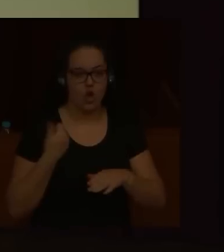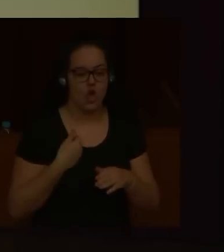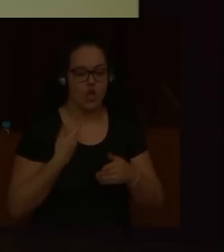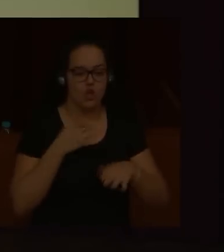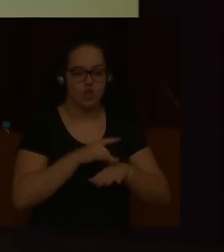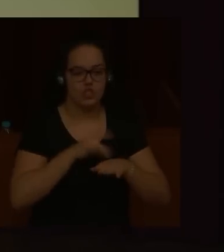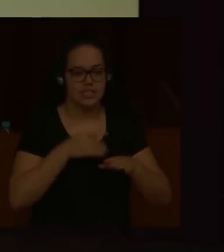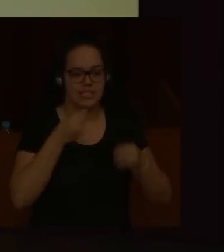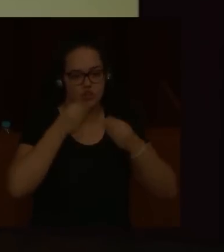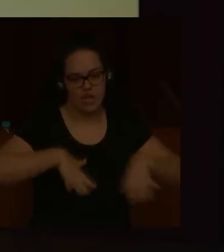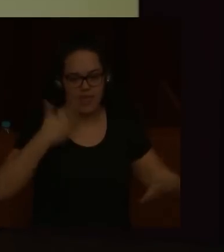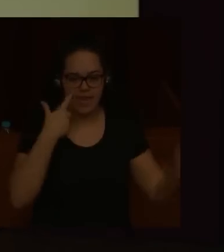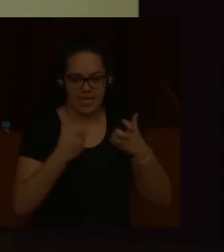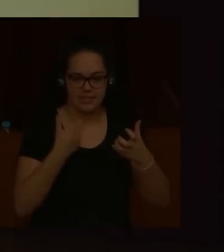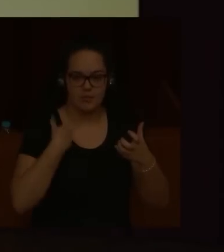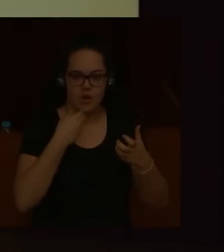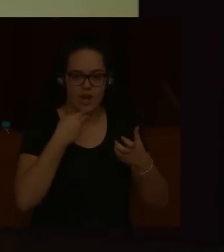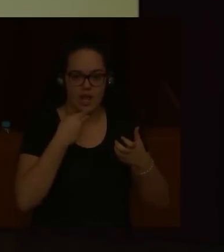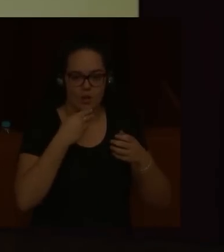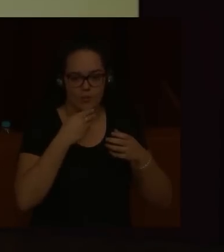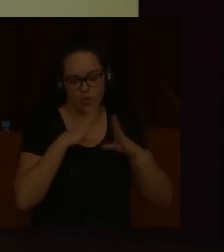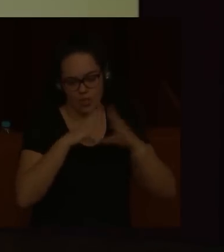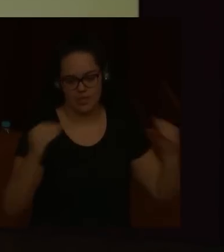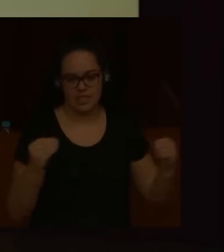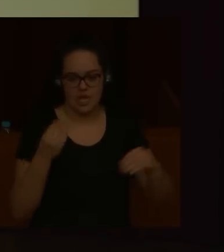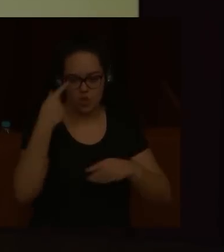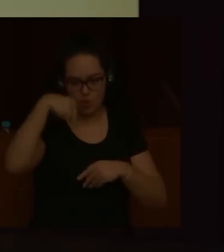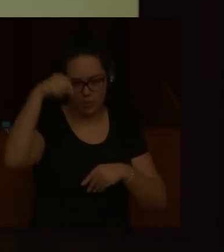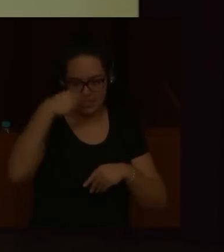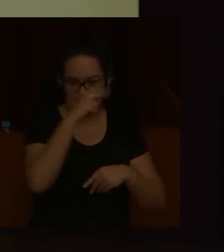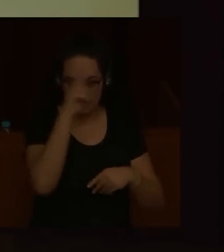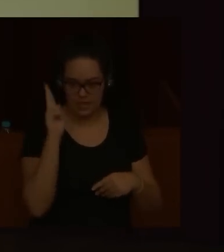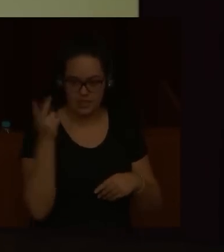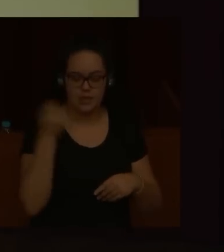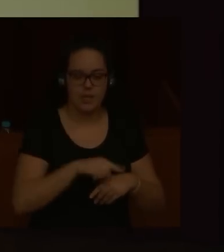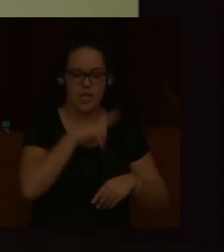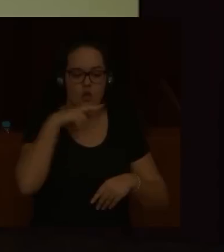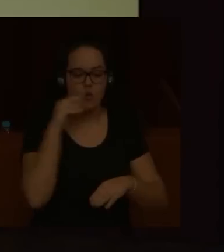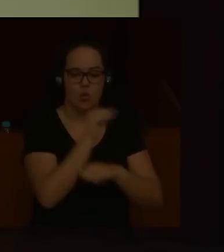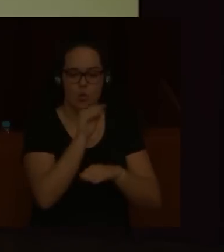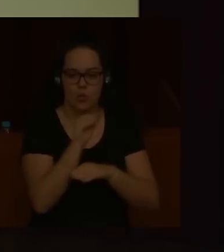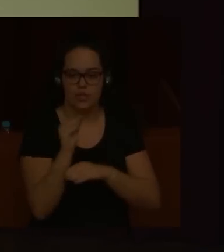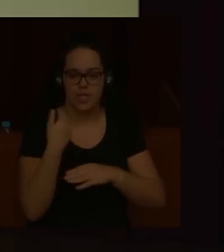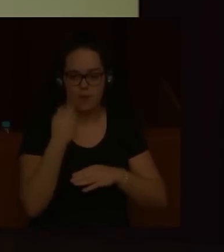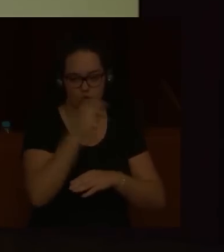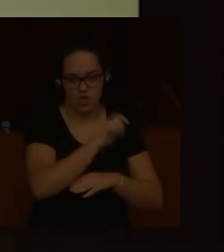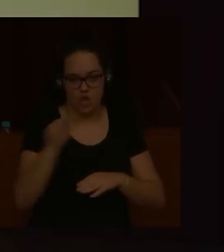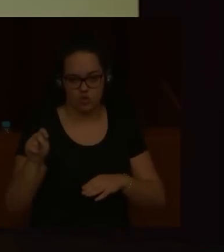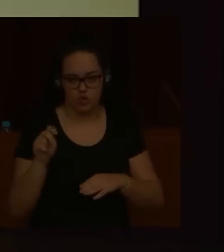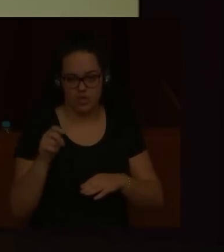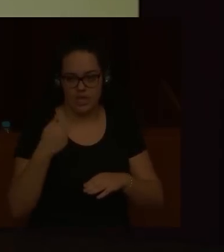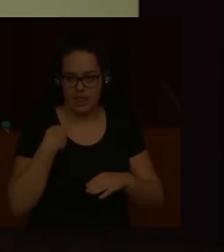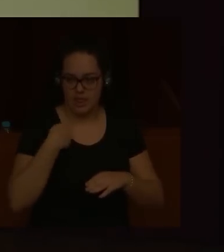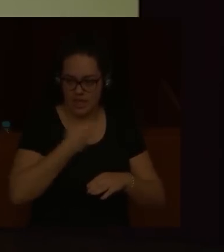Arte por la Universidad Complutense de Madrid. Funcionario de carrera del Cuerpo Facultativo de Conservadores de Museos del Estado y